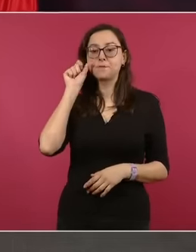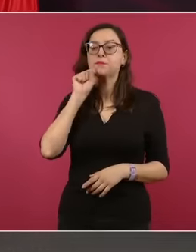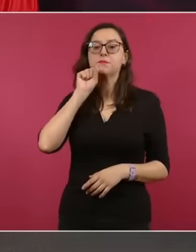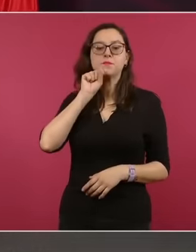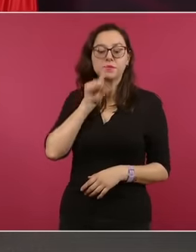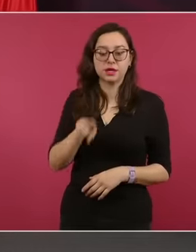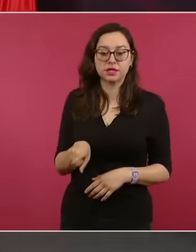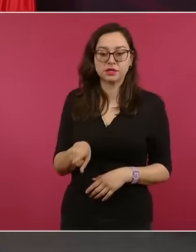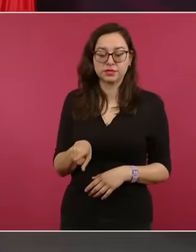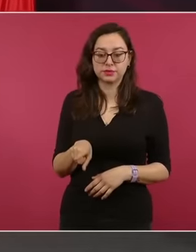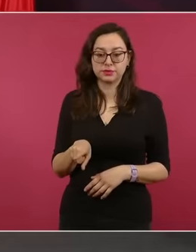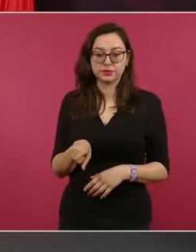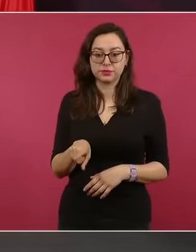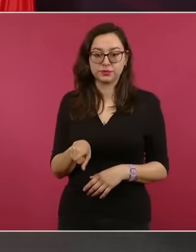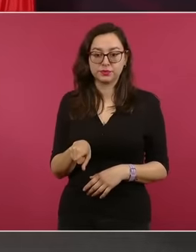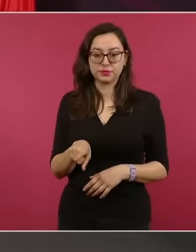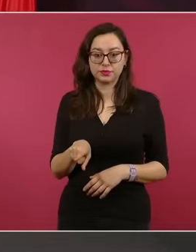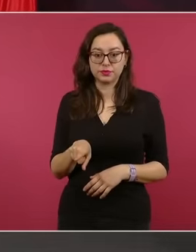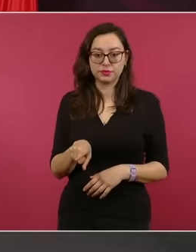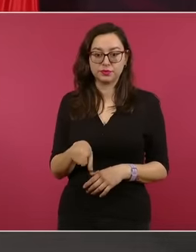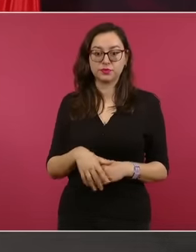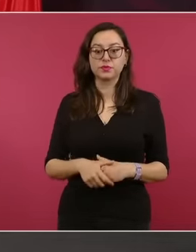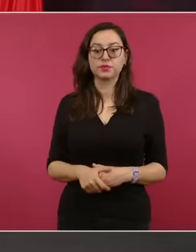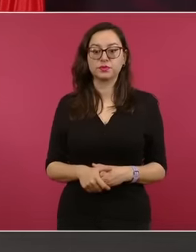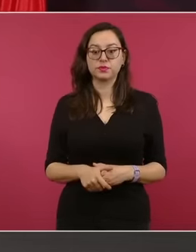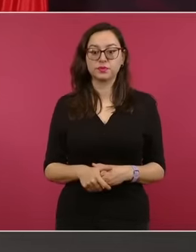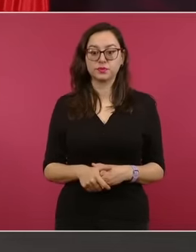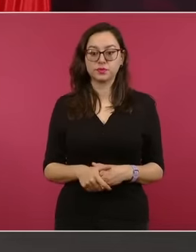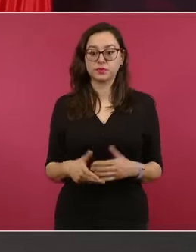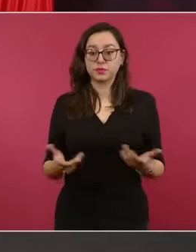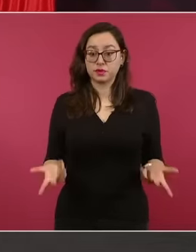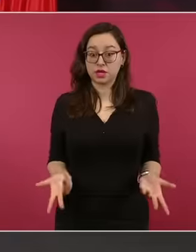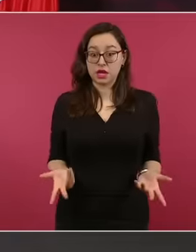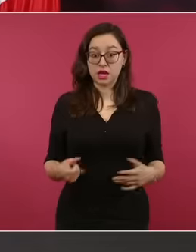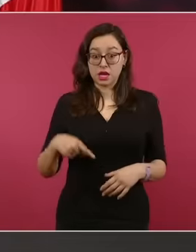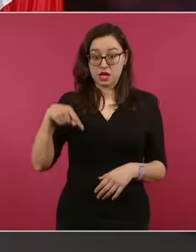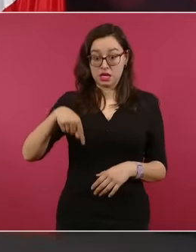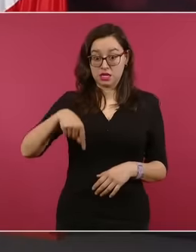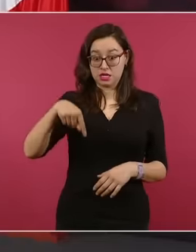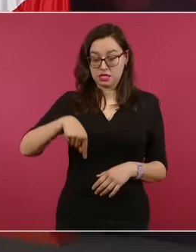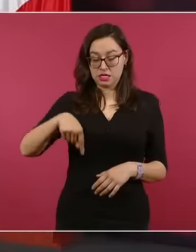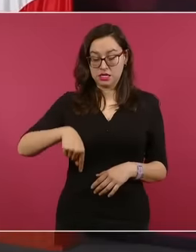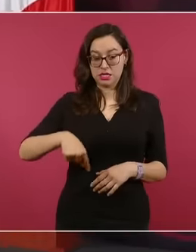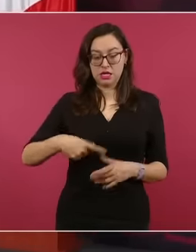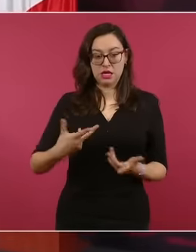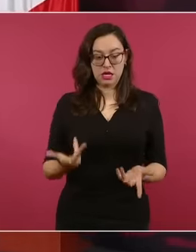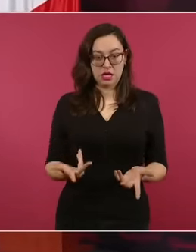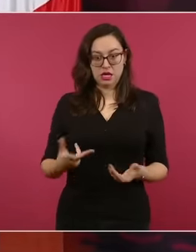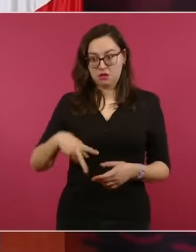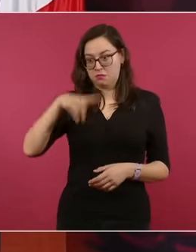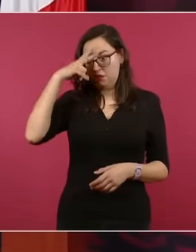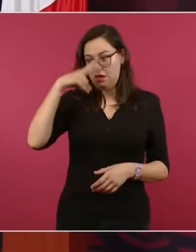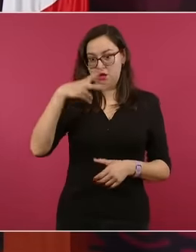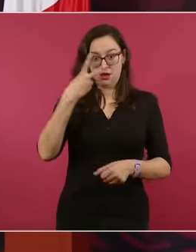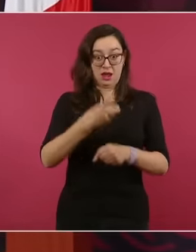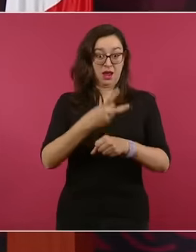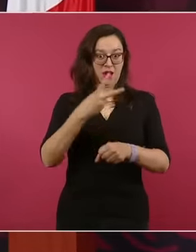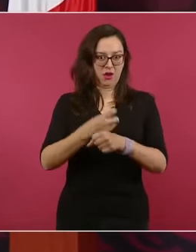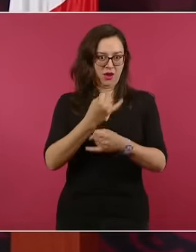triunfa nuestra república, se consigue la segunda independencia de México